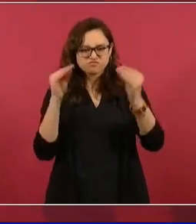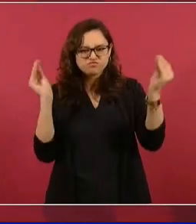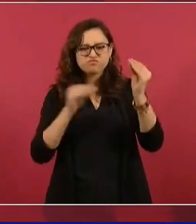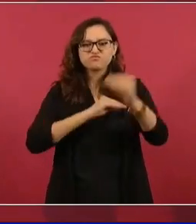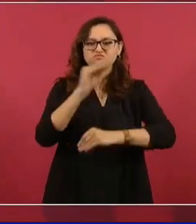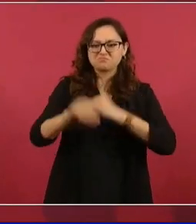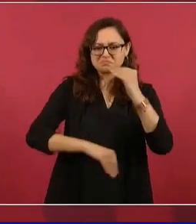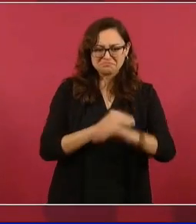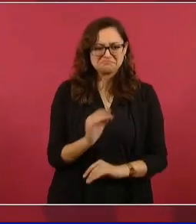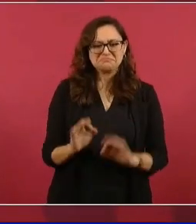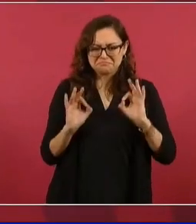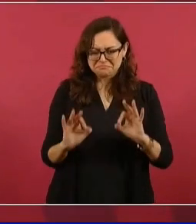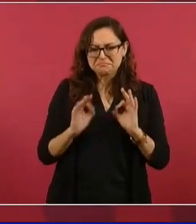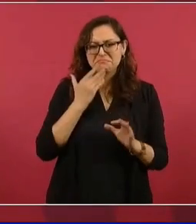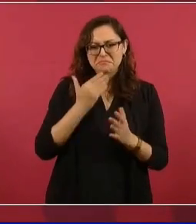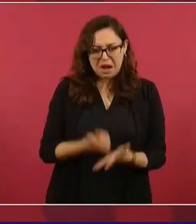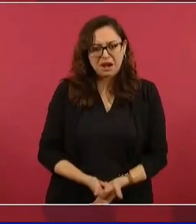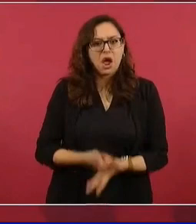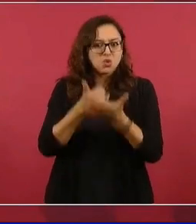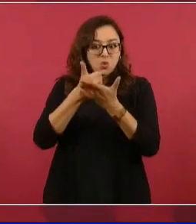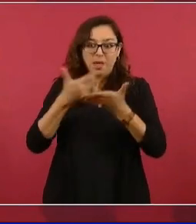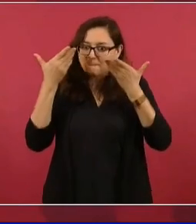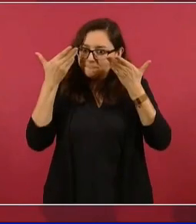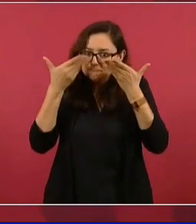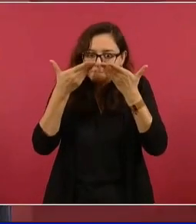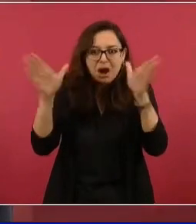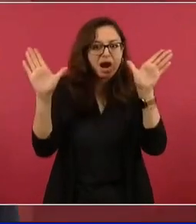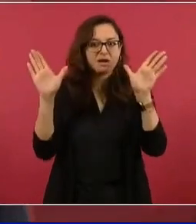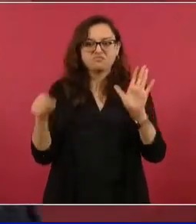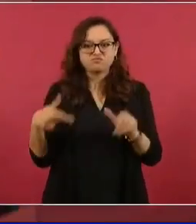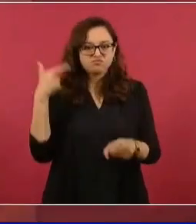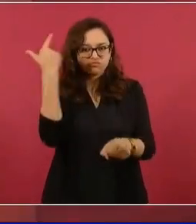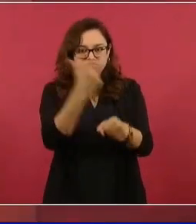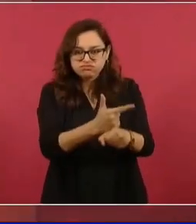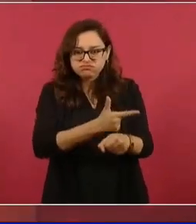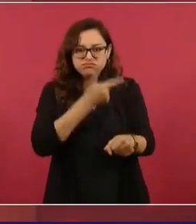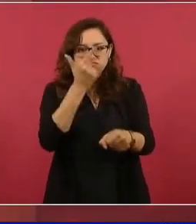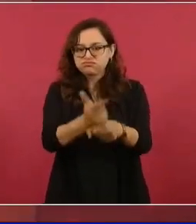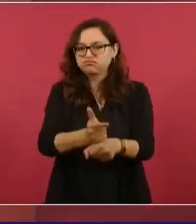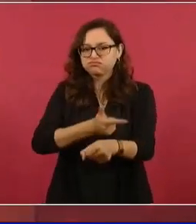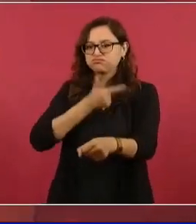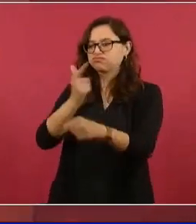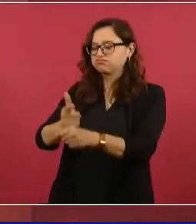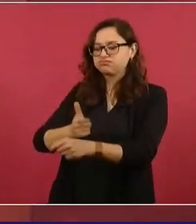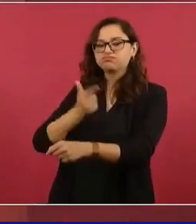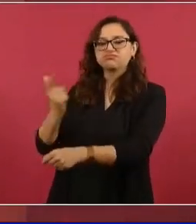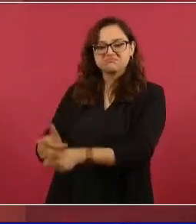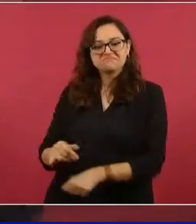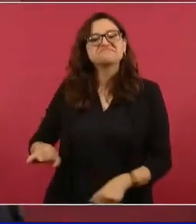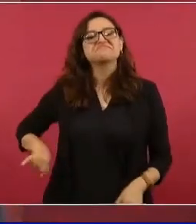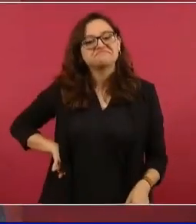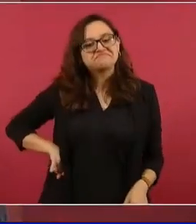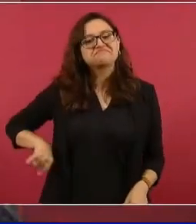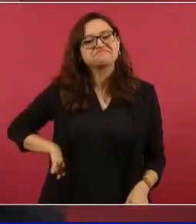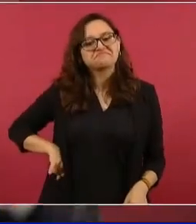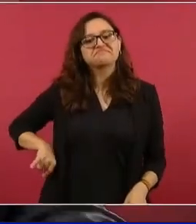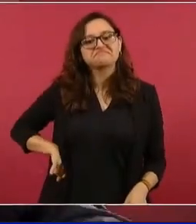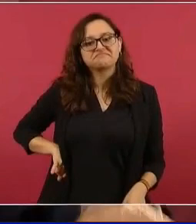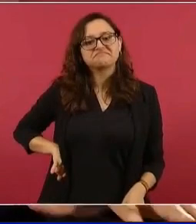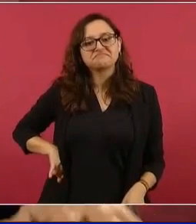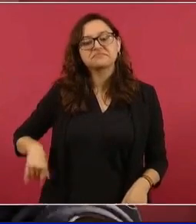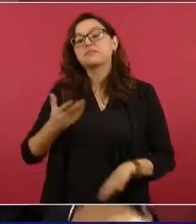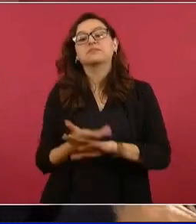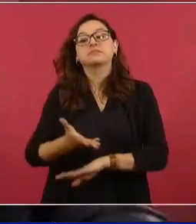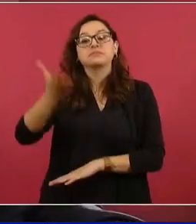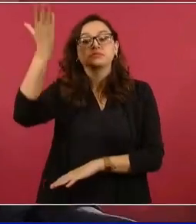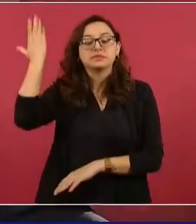de la libertad. cosas muy interesantes, que estaban ahí